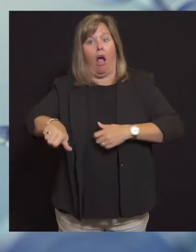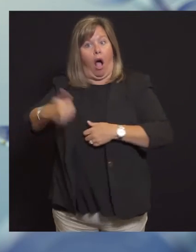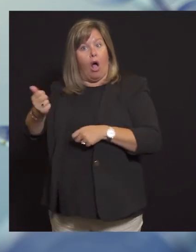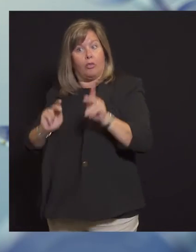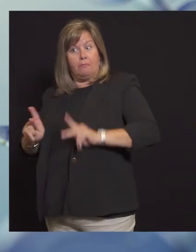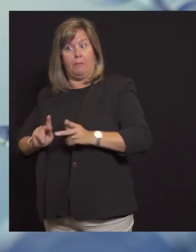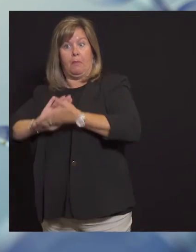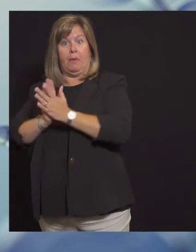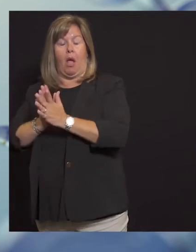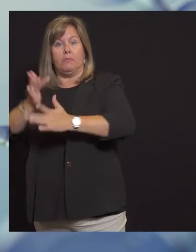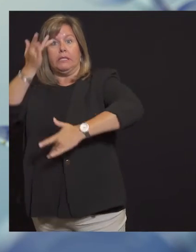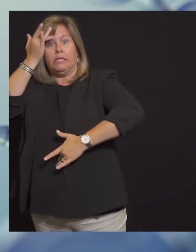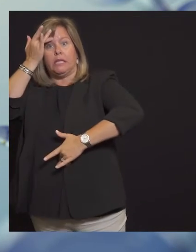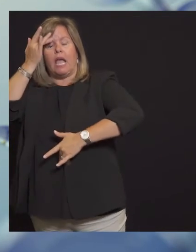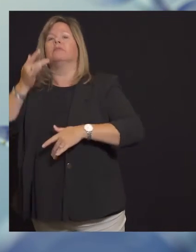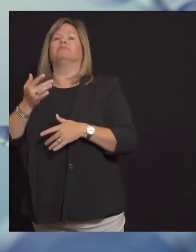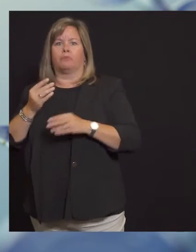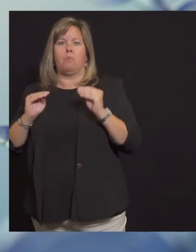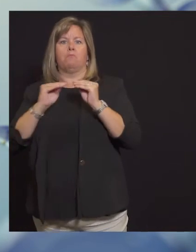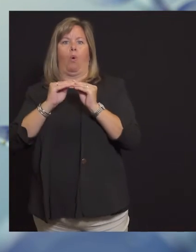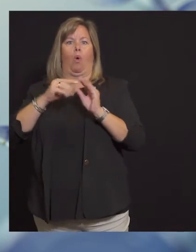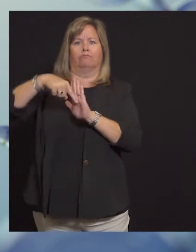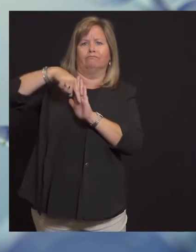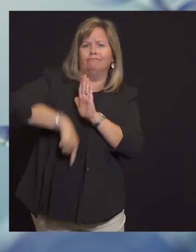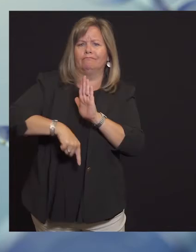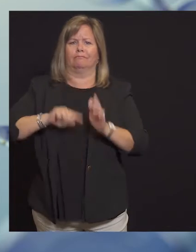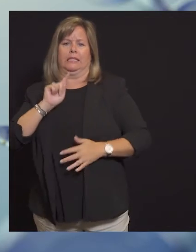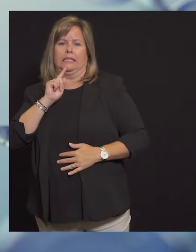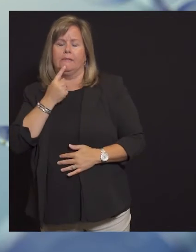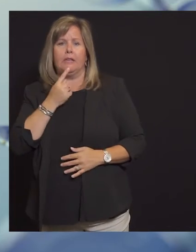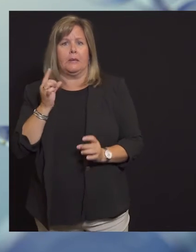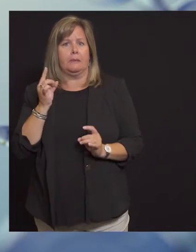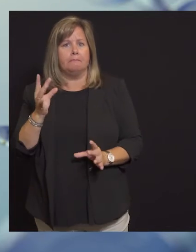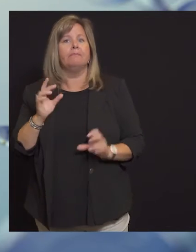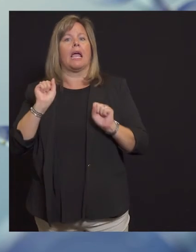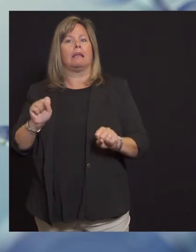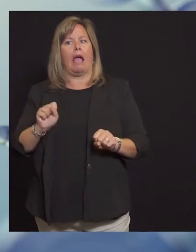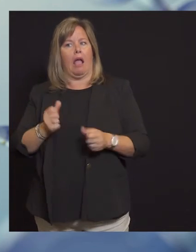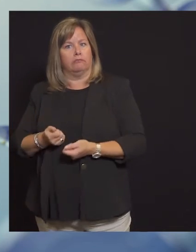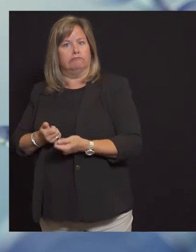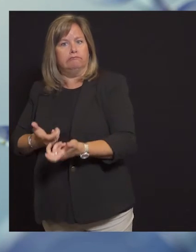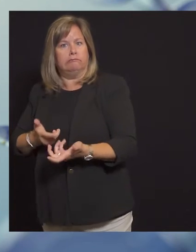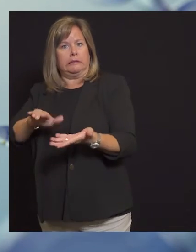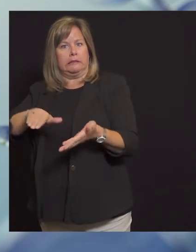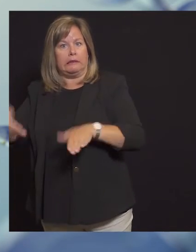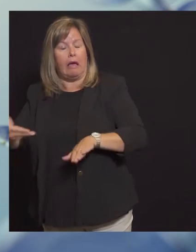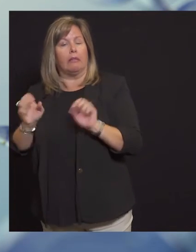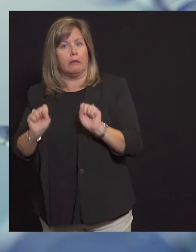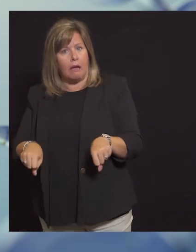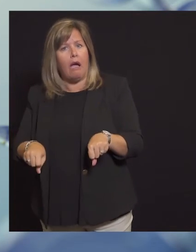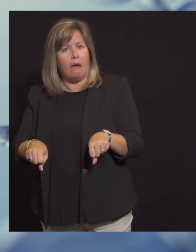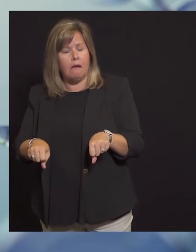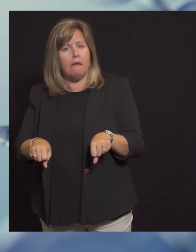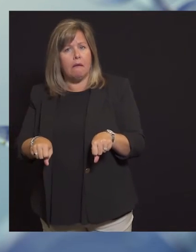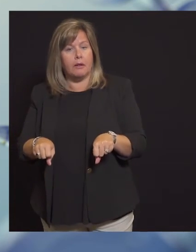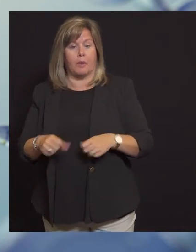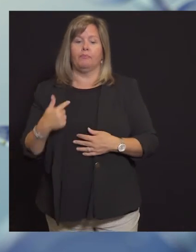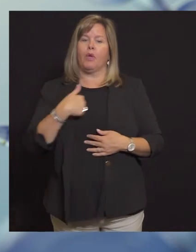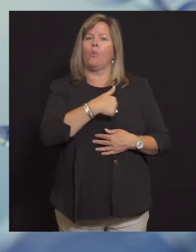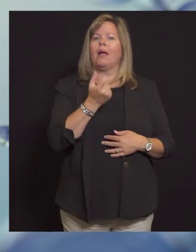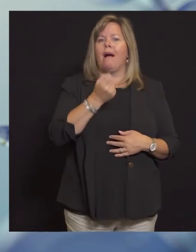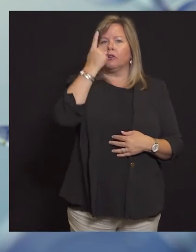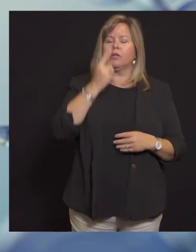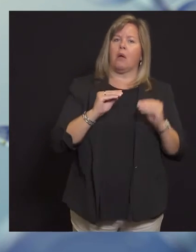dolor de garganta o rinorea pueden propagarse fácilmente a los demás y pueden manifestarse en síntomas mucho más graves,